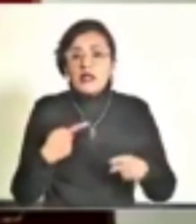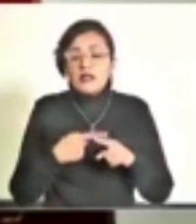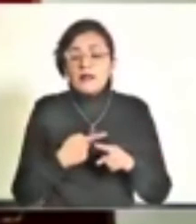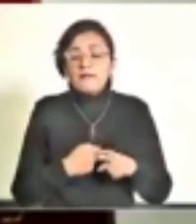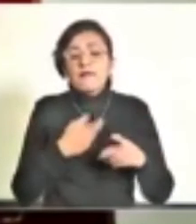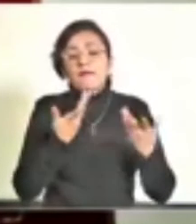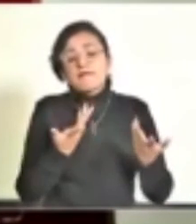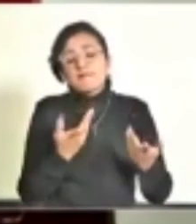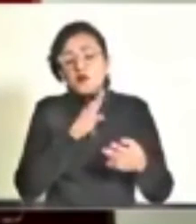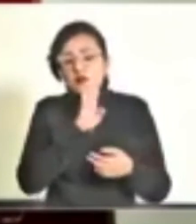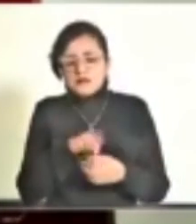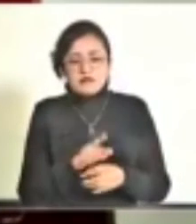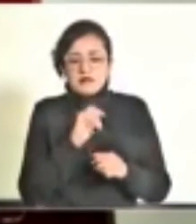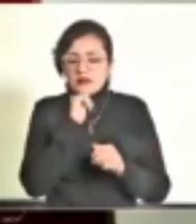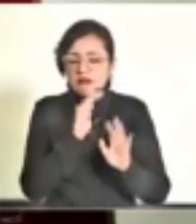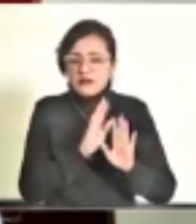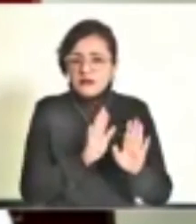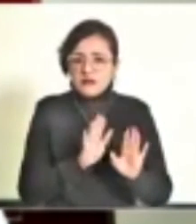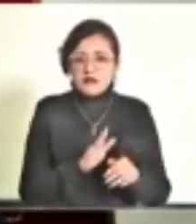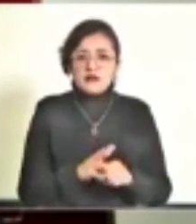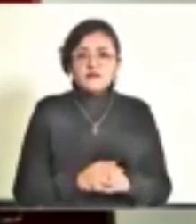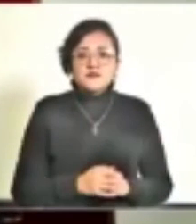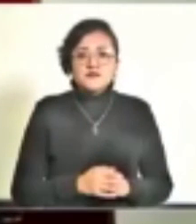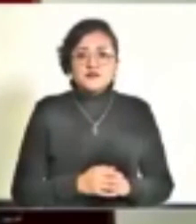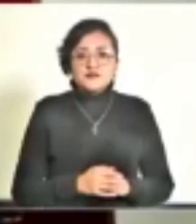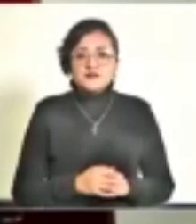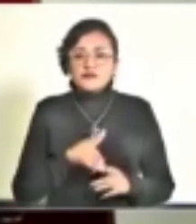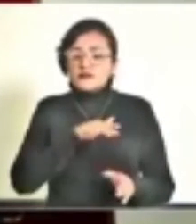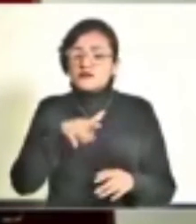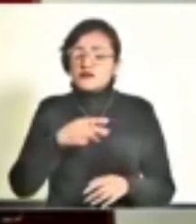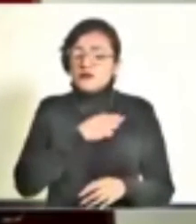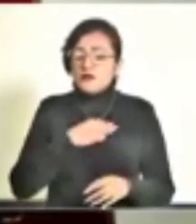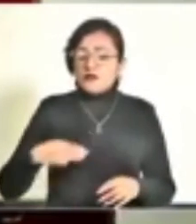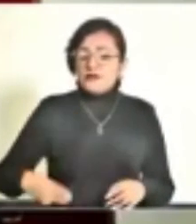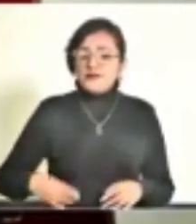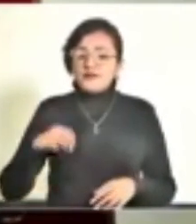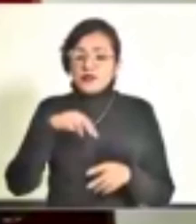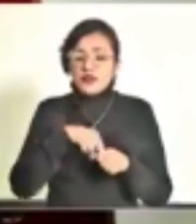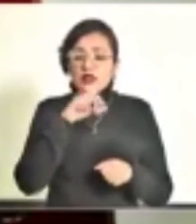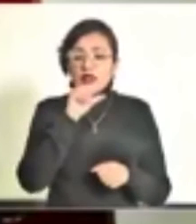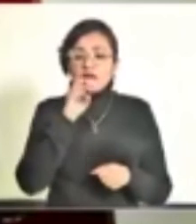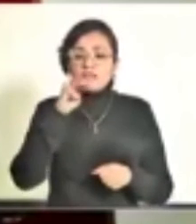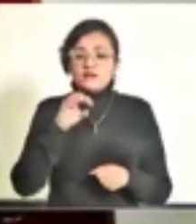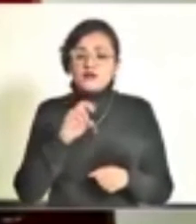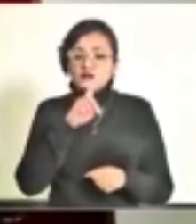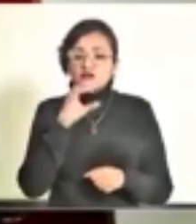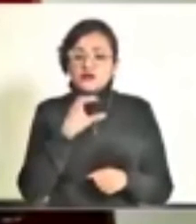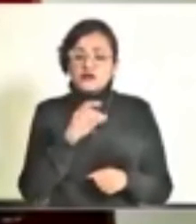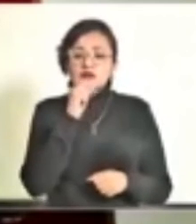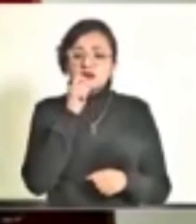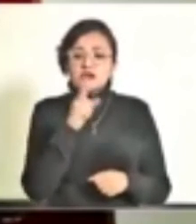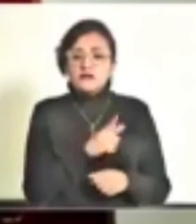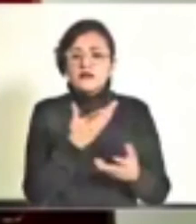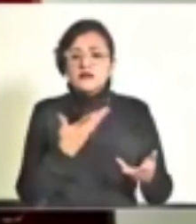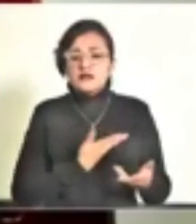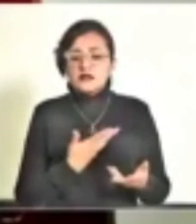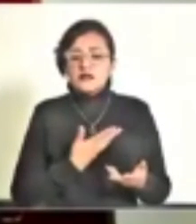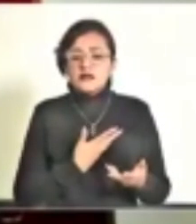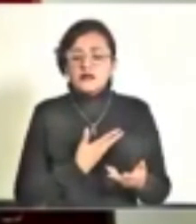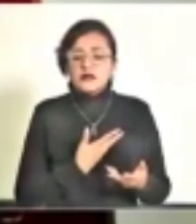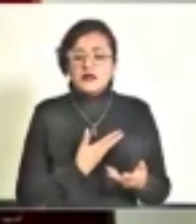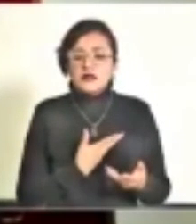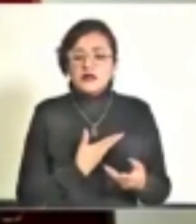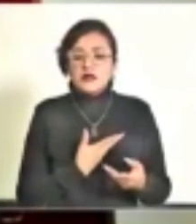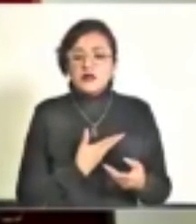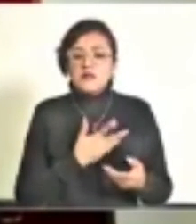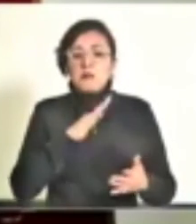perdido la vida. En la zona, en el municipio de Amozoc, también se registró la